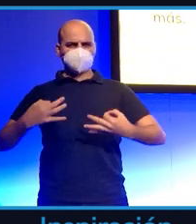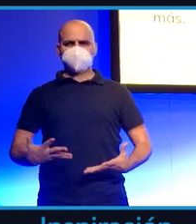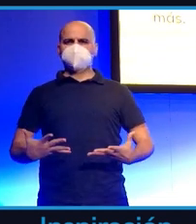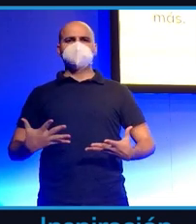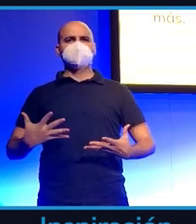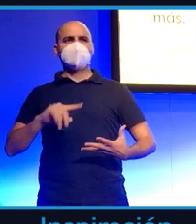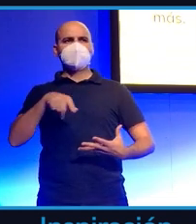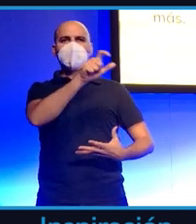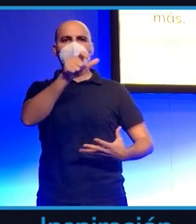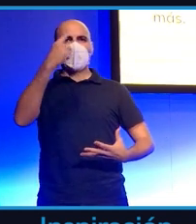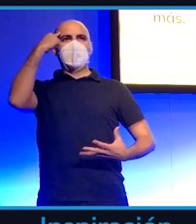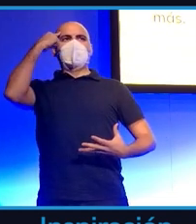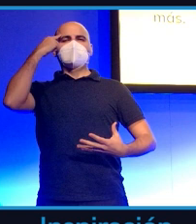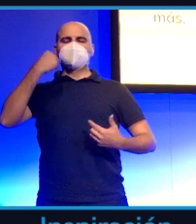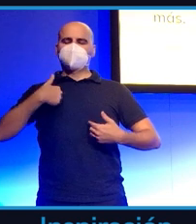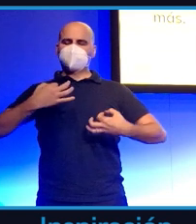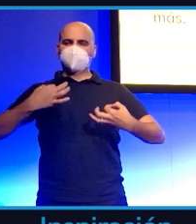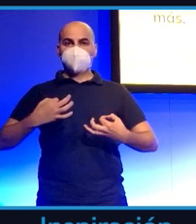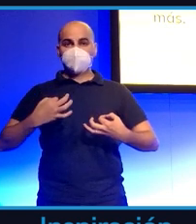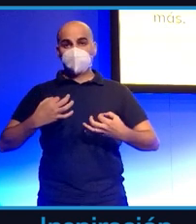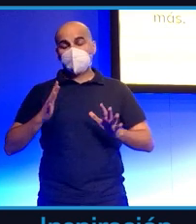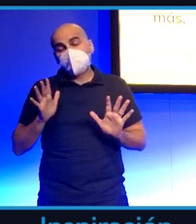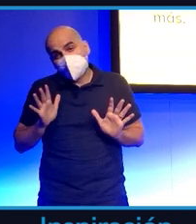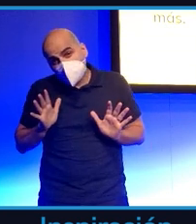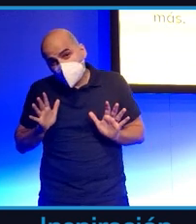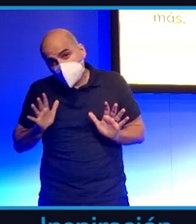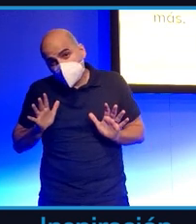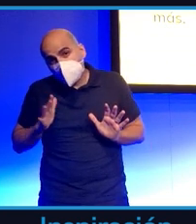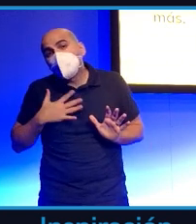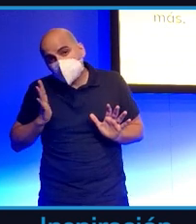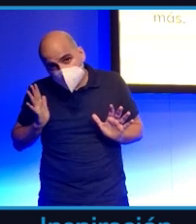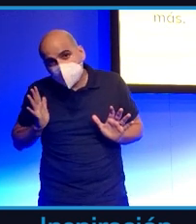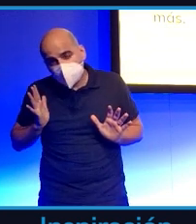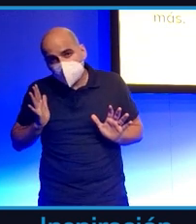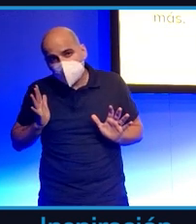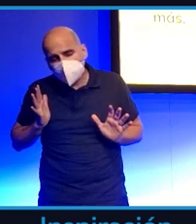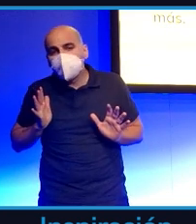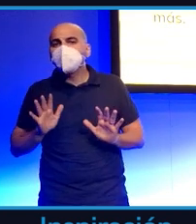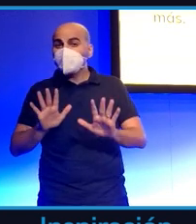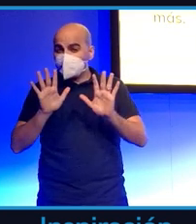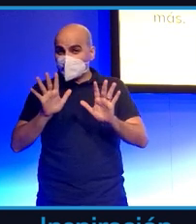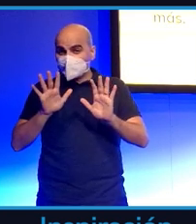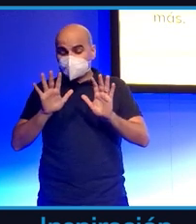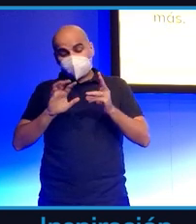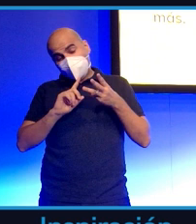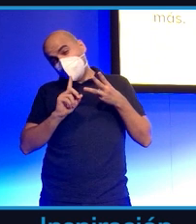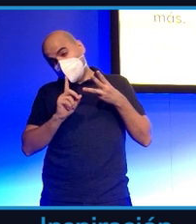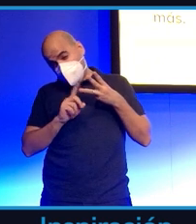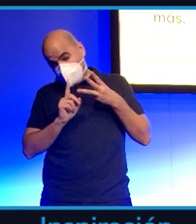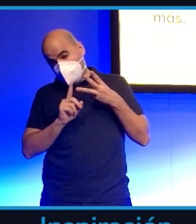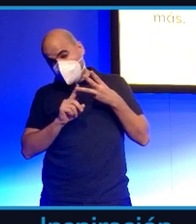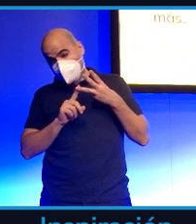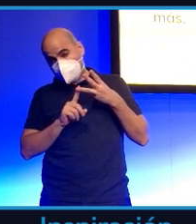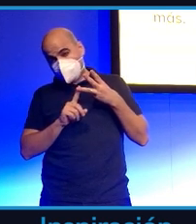Bueno, esto puede ser, puede ser. Pero este tercer punto que es